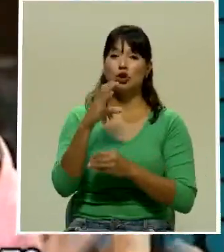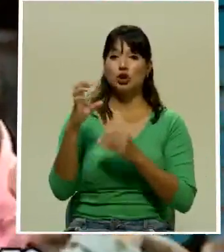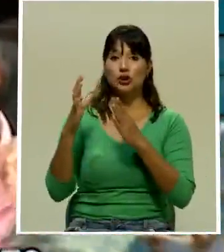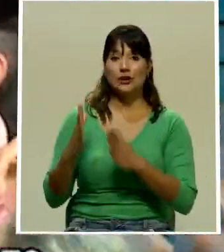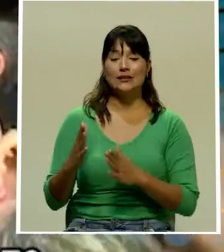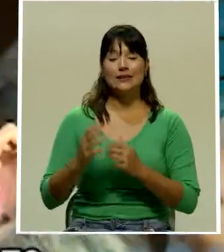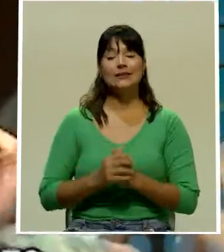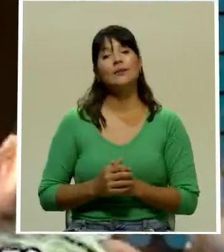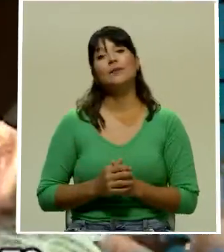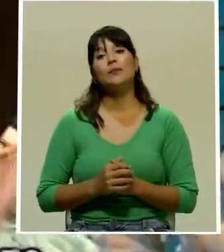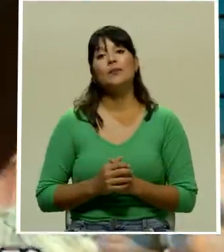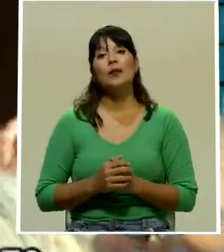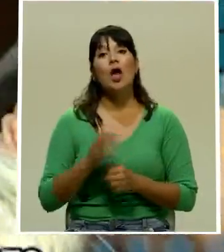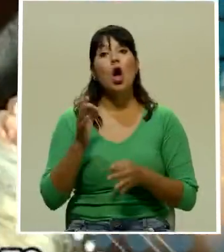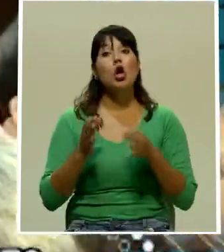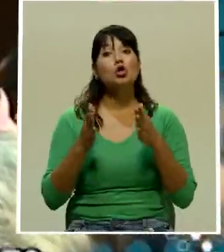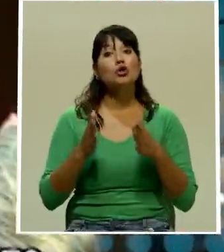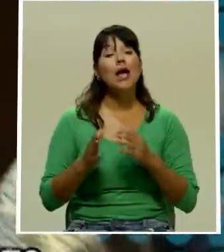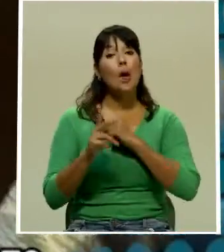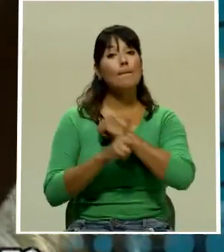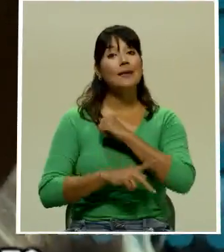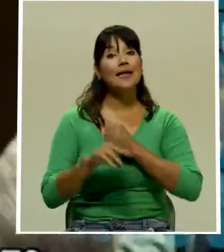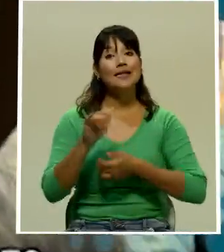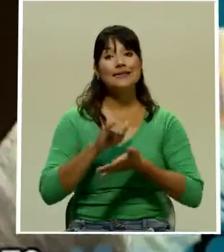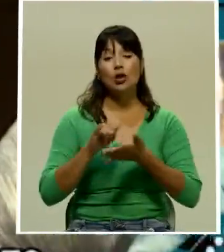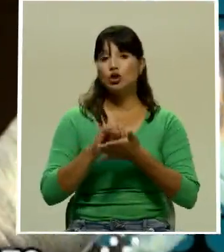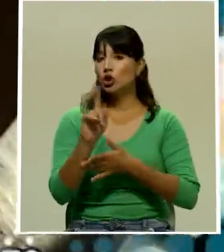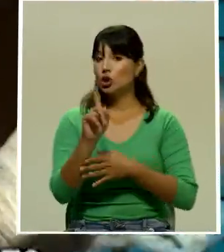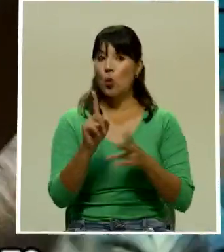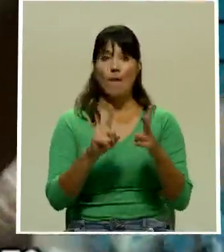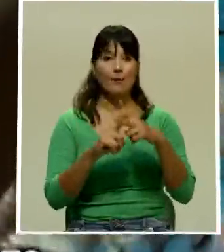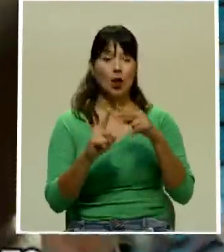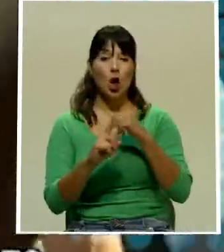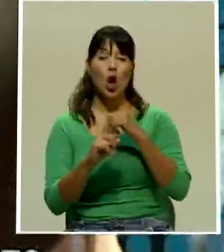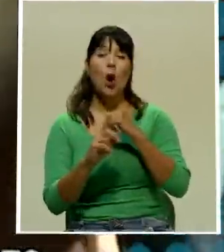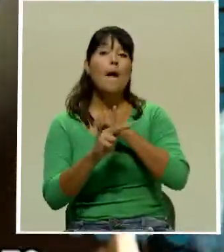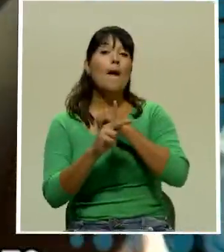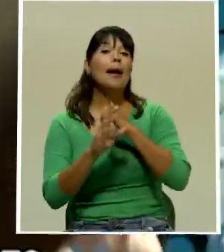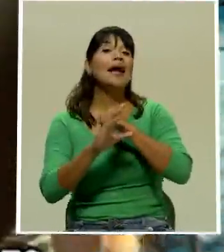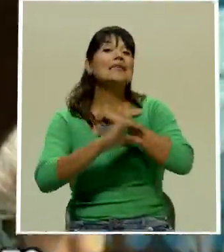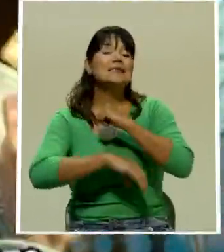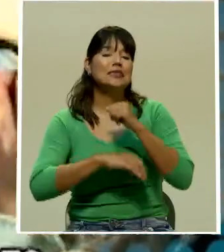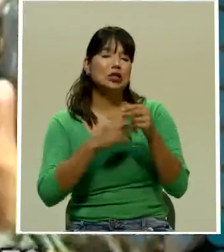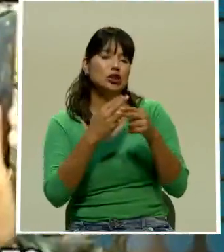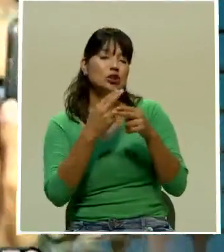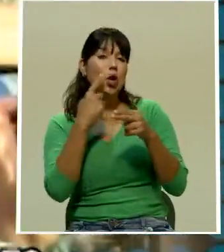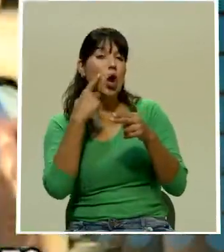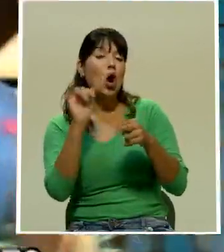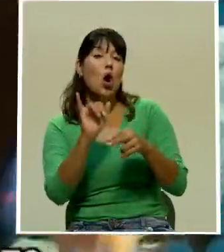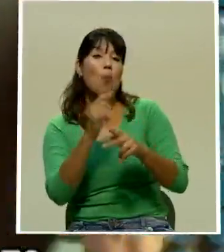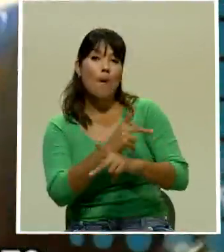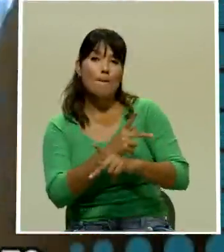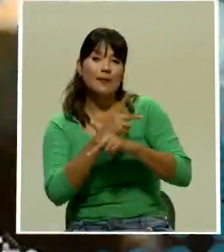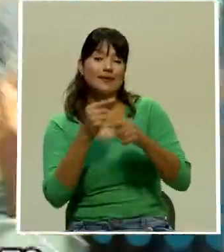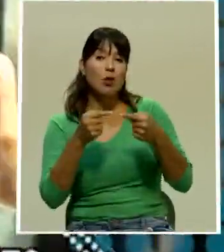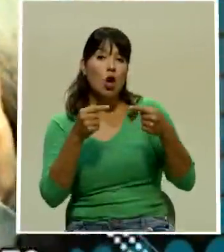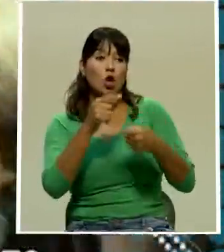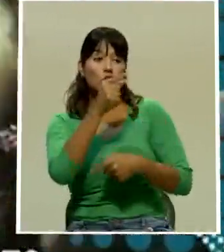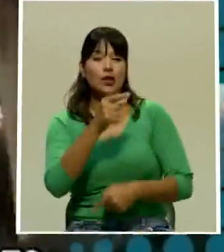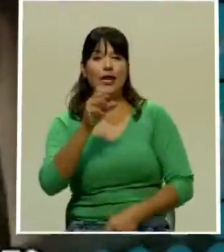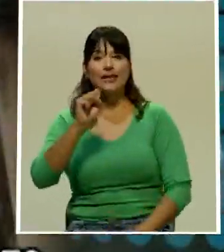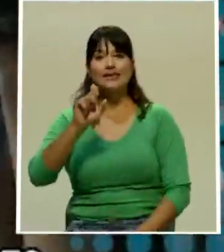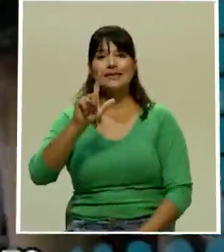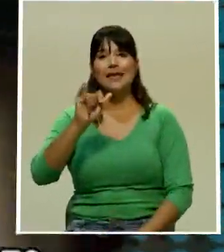El juzgado penal de San José no acogió las medidas cautelares contra Celi Moguido y dos personas más porque los argumentos de la